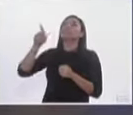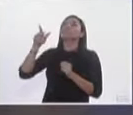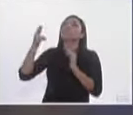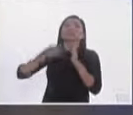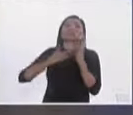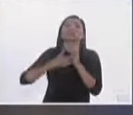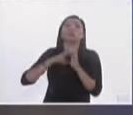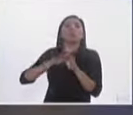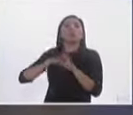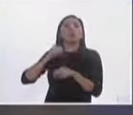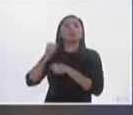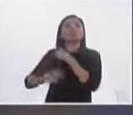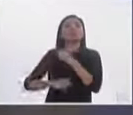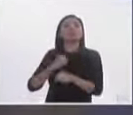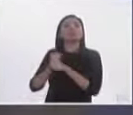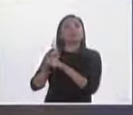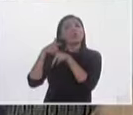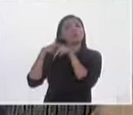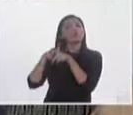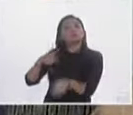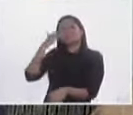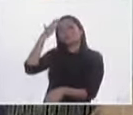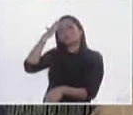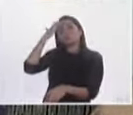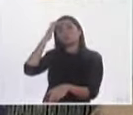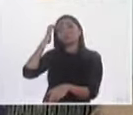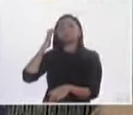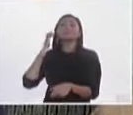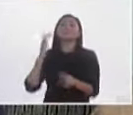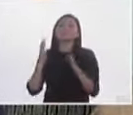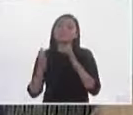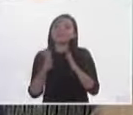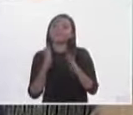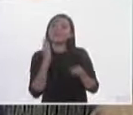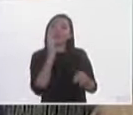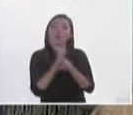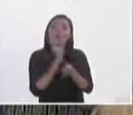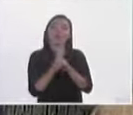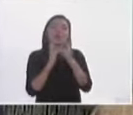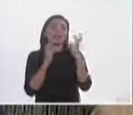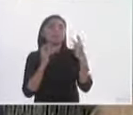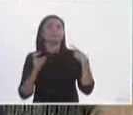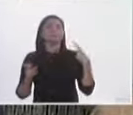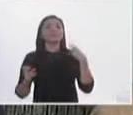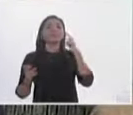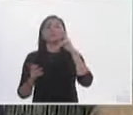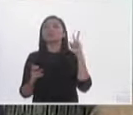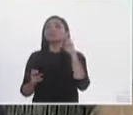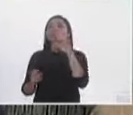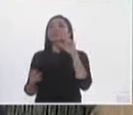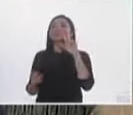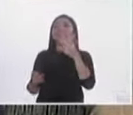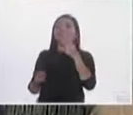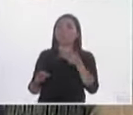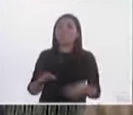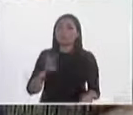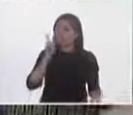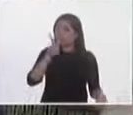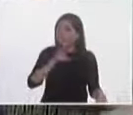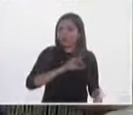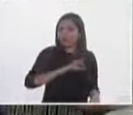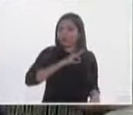no me han funcionado. Me refiero, en esta expectativa que tiene la ciudadanía, ¿pudiera